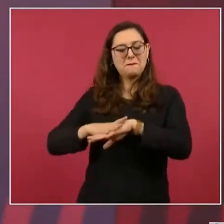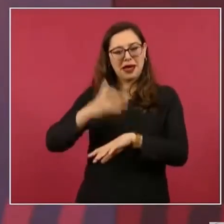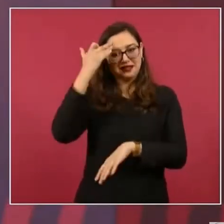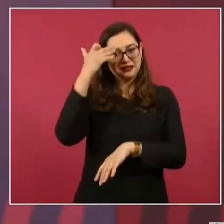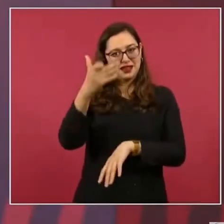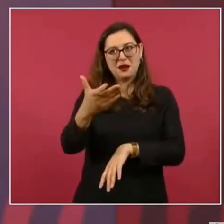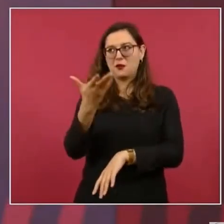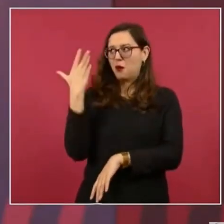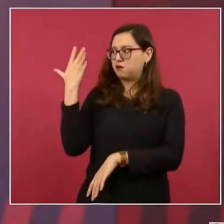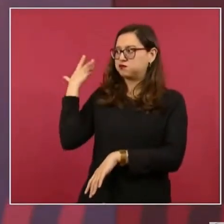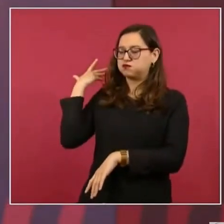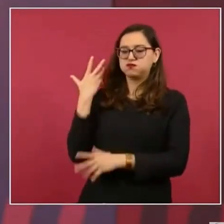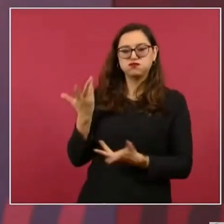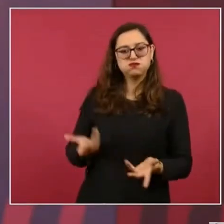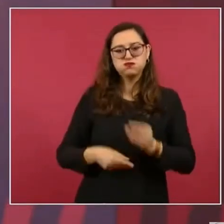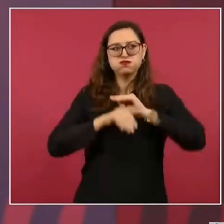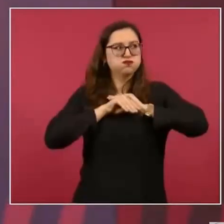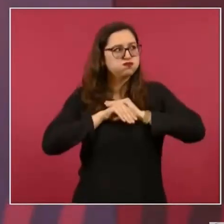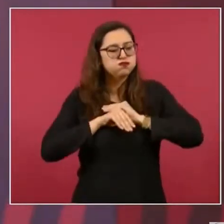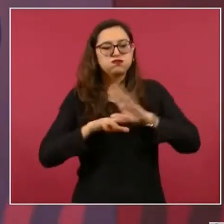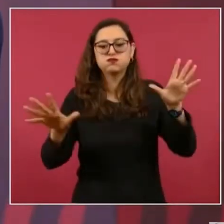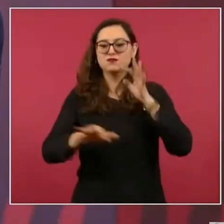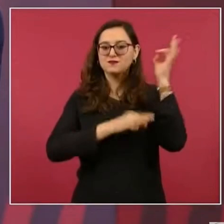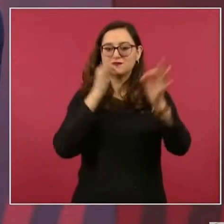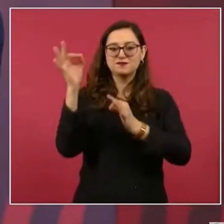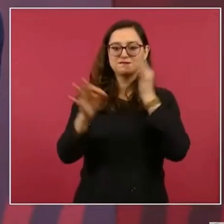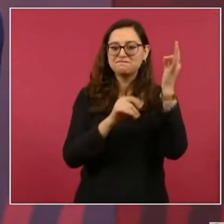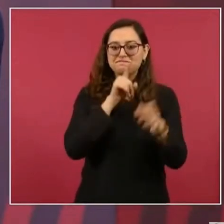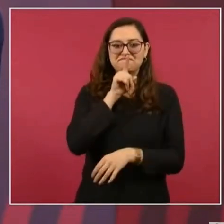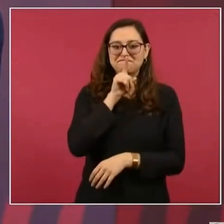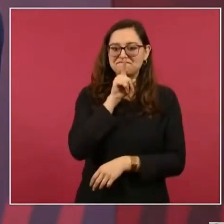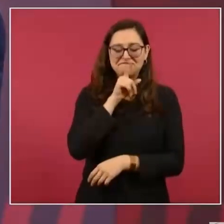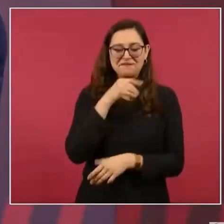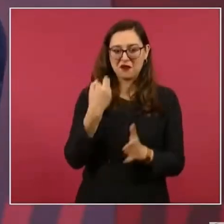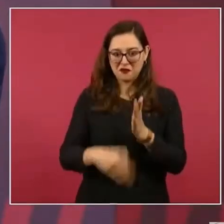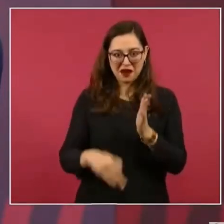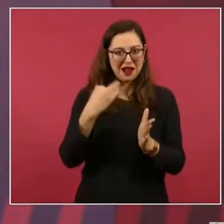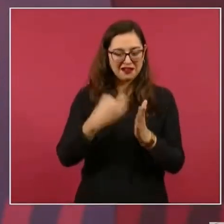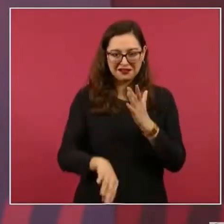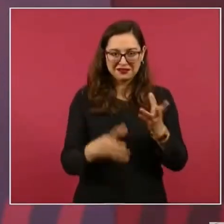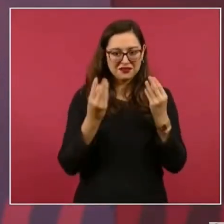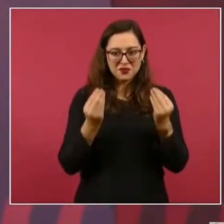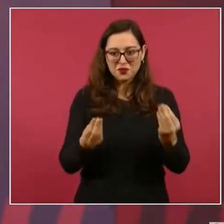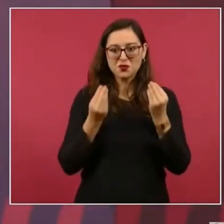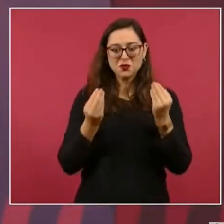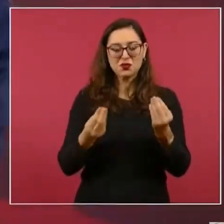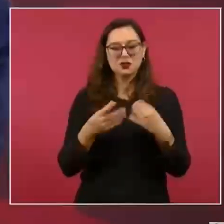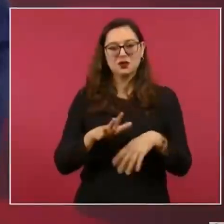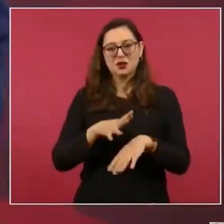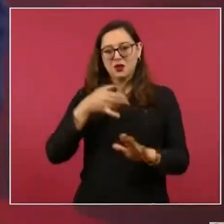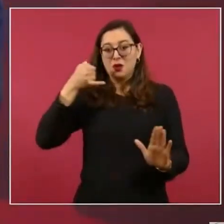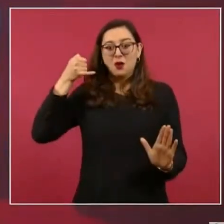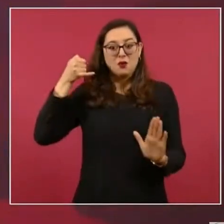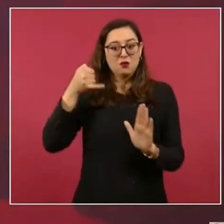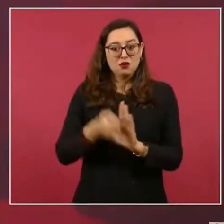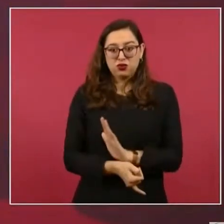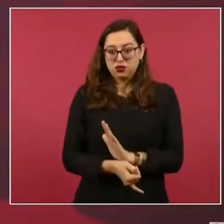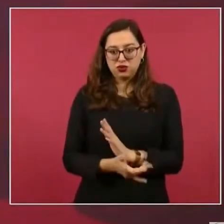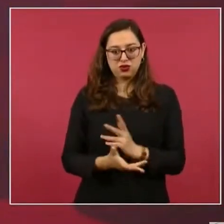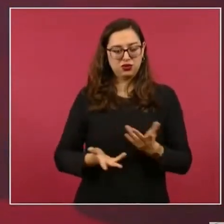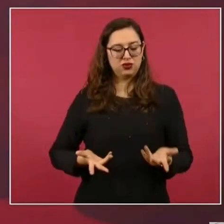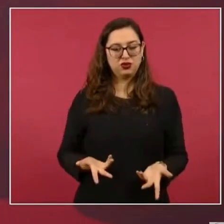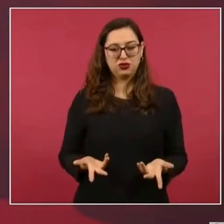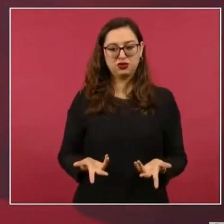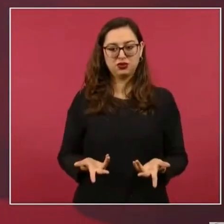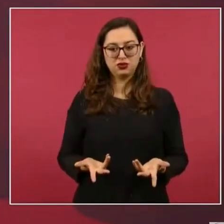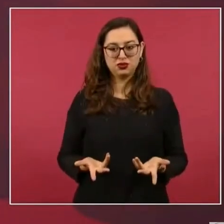hay mucho conocimiento. Y son raíces muy profundas las de